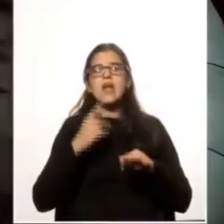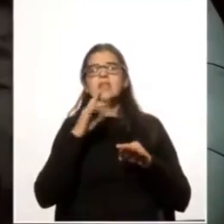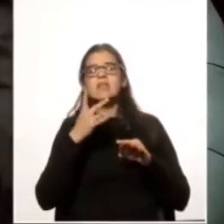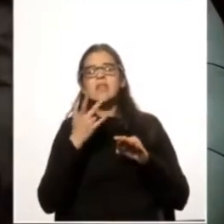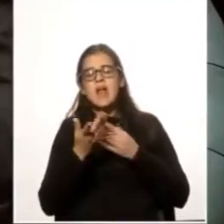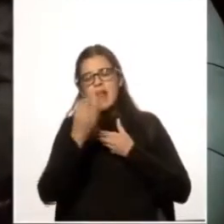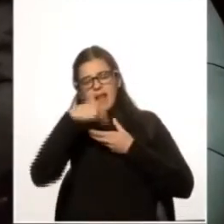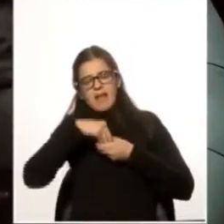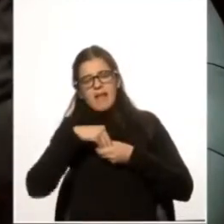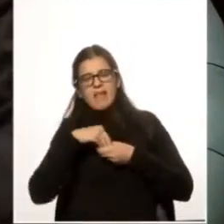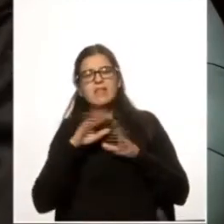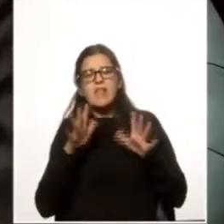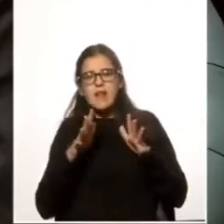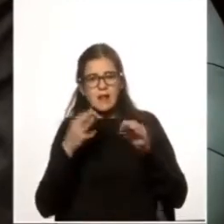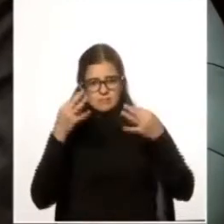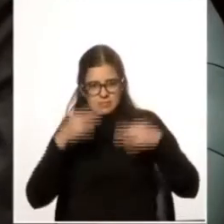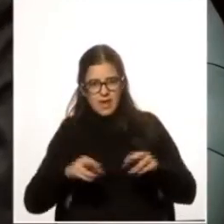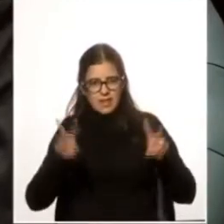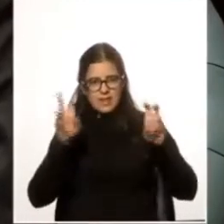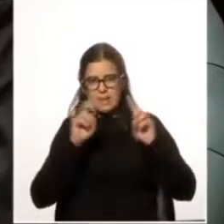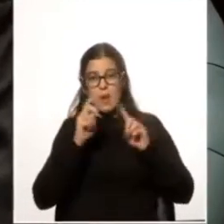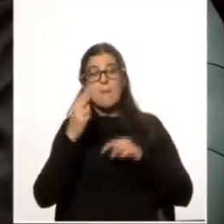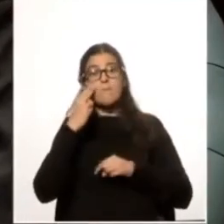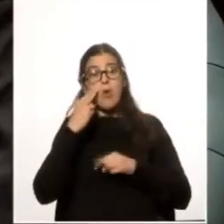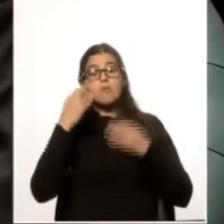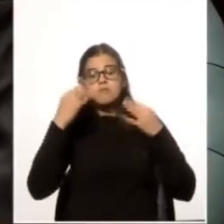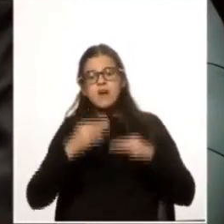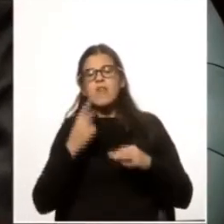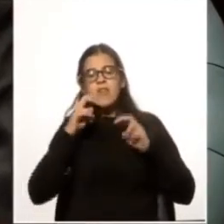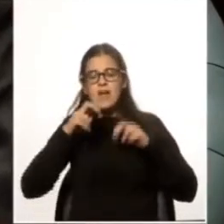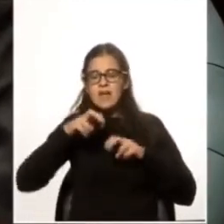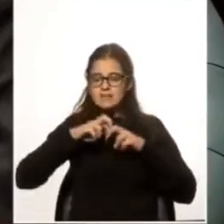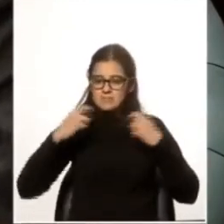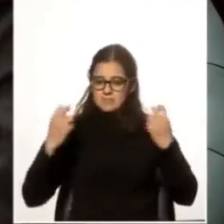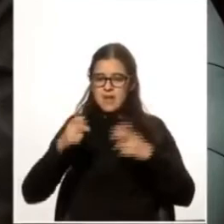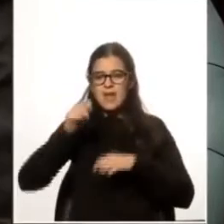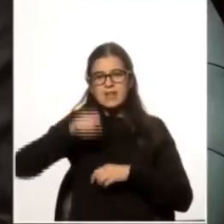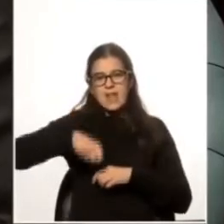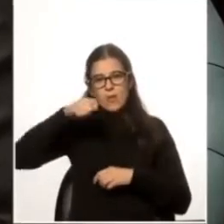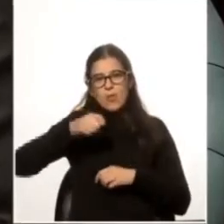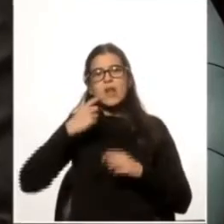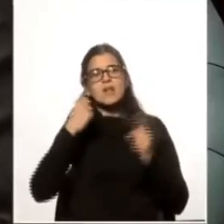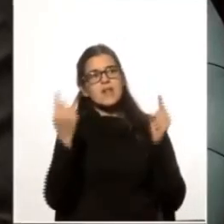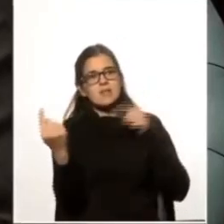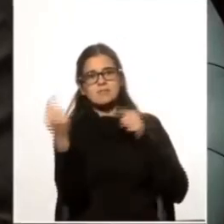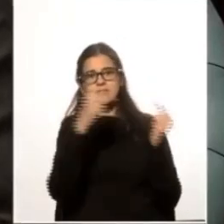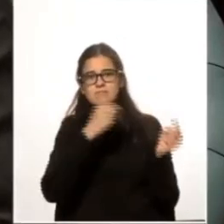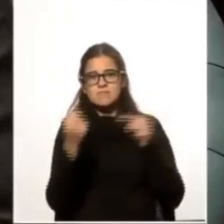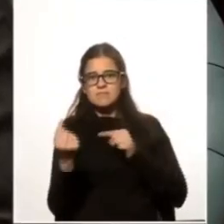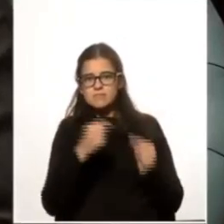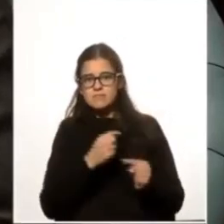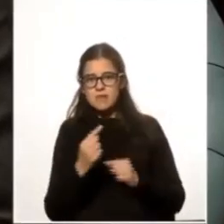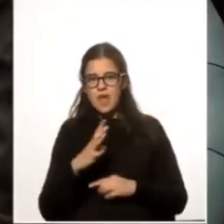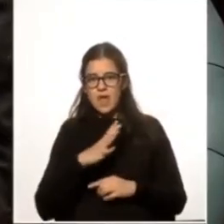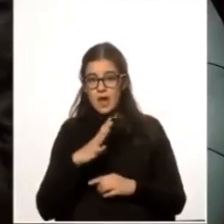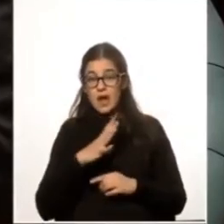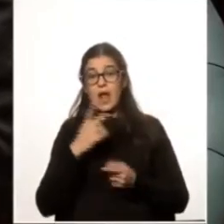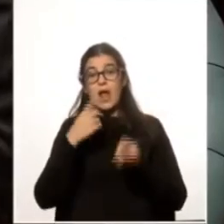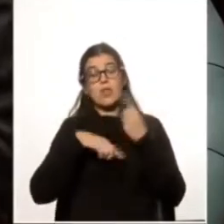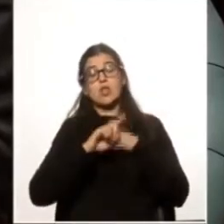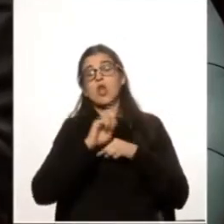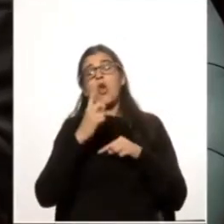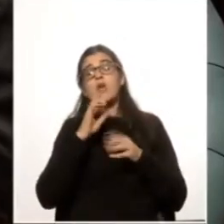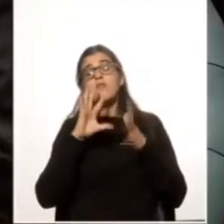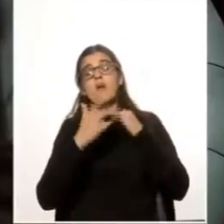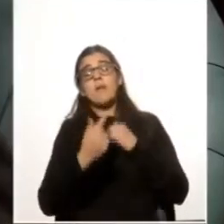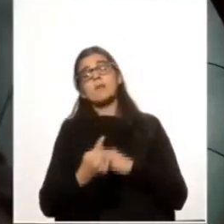sustancia, el problema era un problema de tribunales y de las controversias. Entonces, no se nos